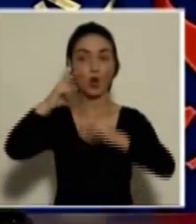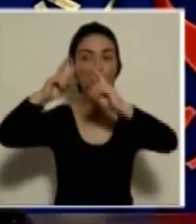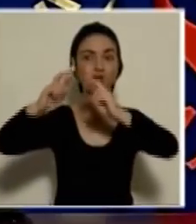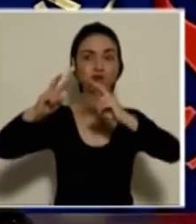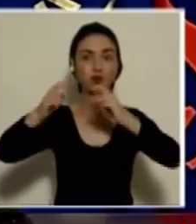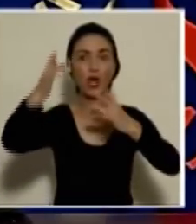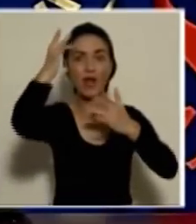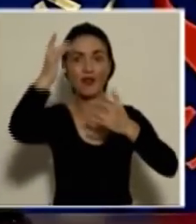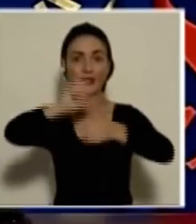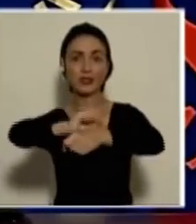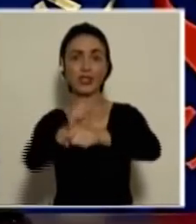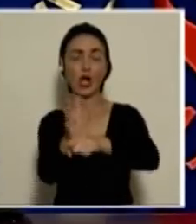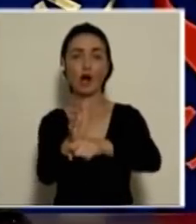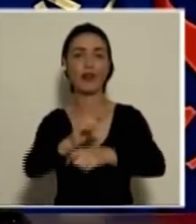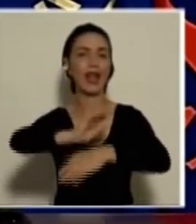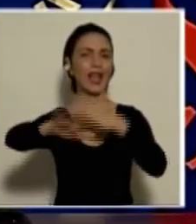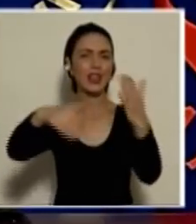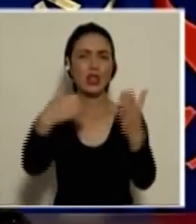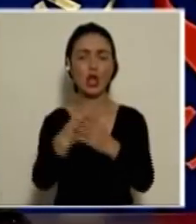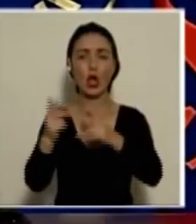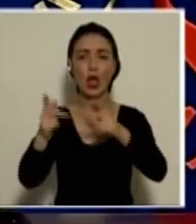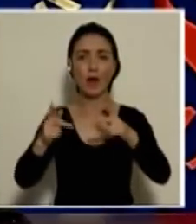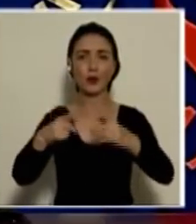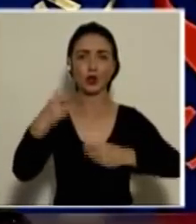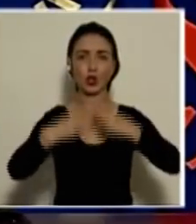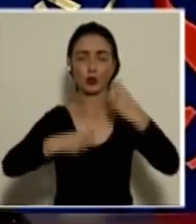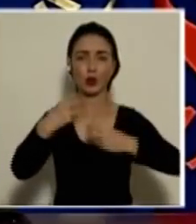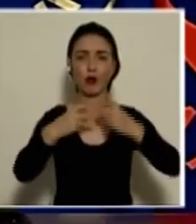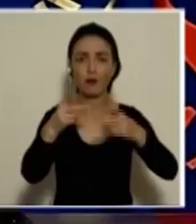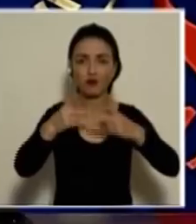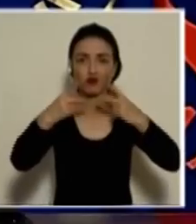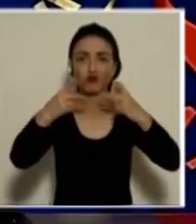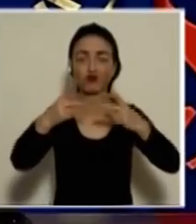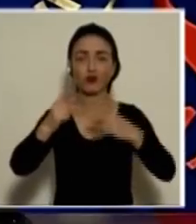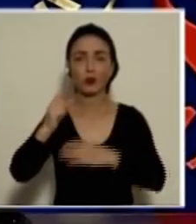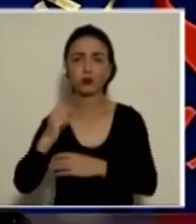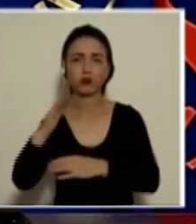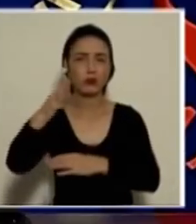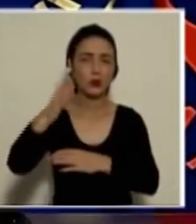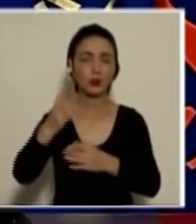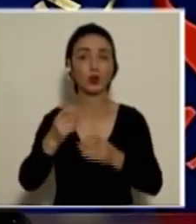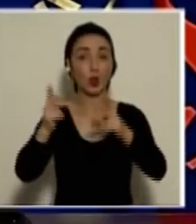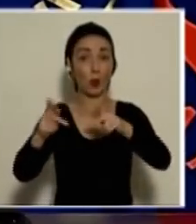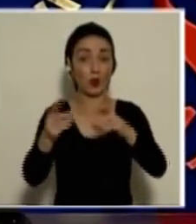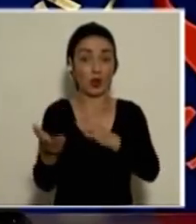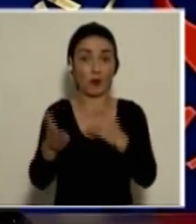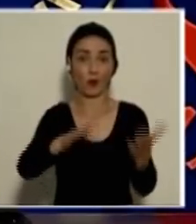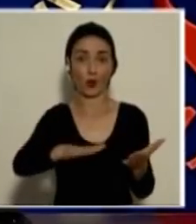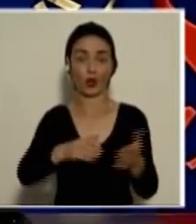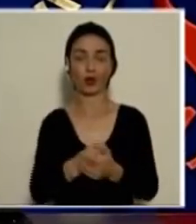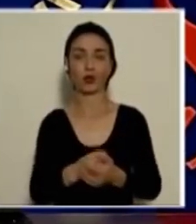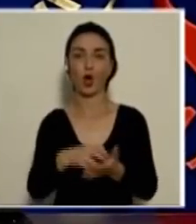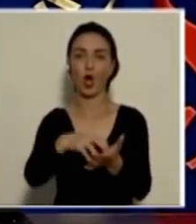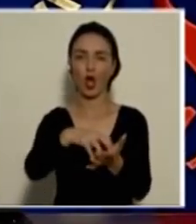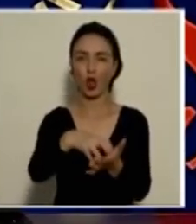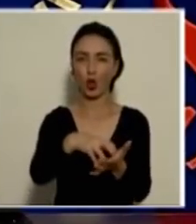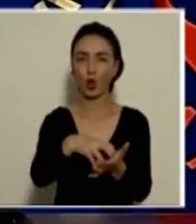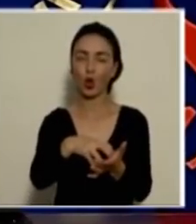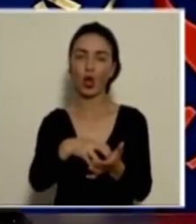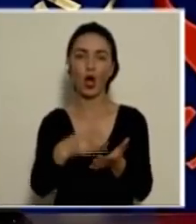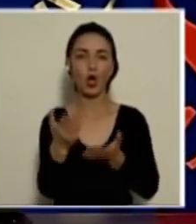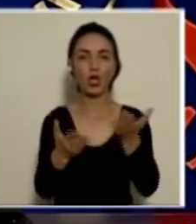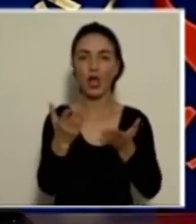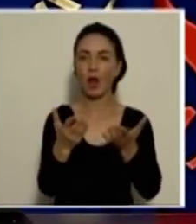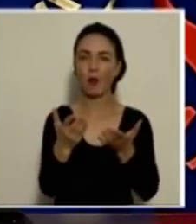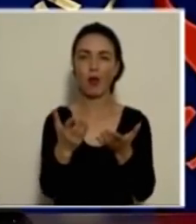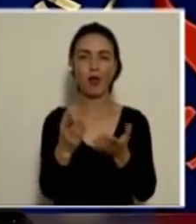de COVID-19 a toda persona con infección respiratoria aguda grave o que falleciera con alguna duda o que no tuviéramos